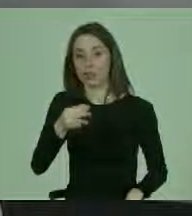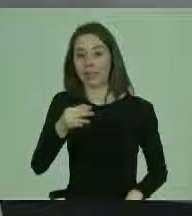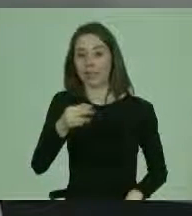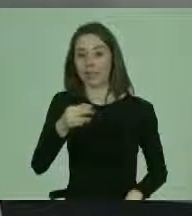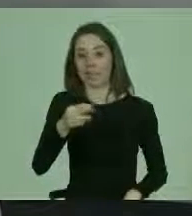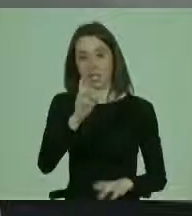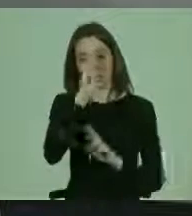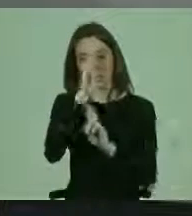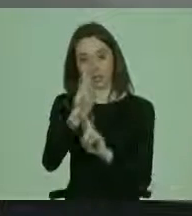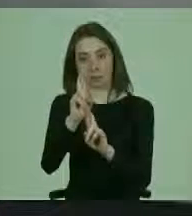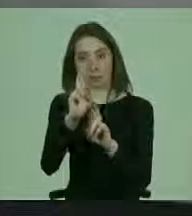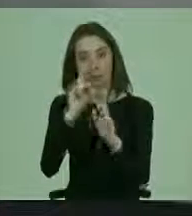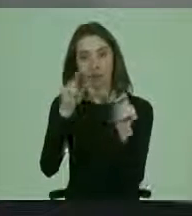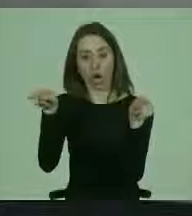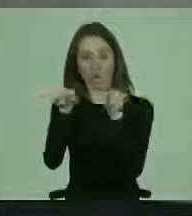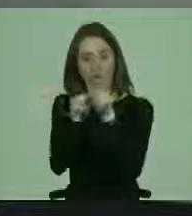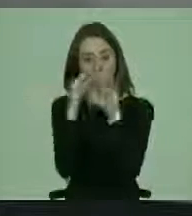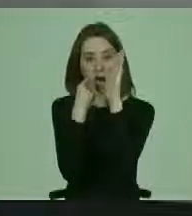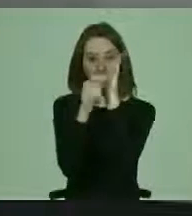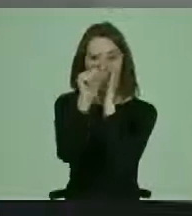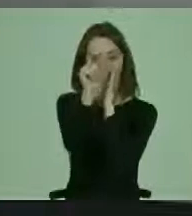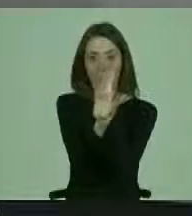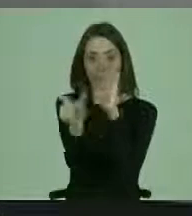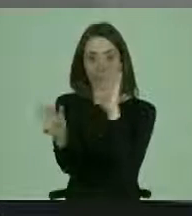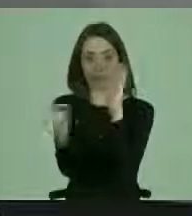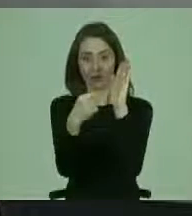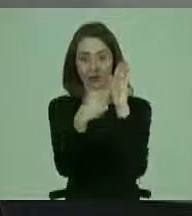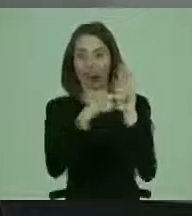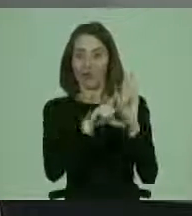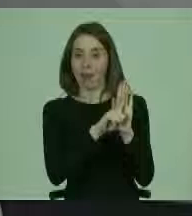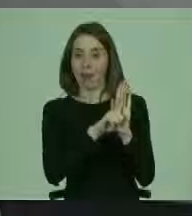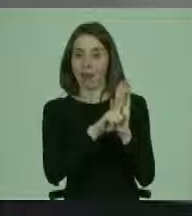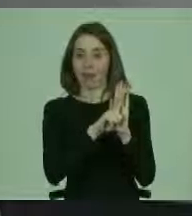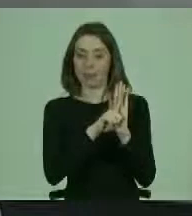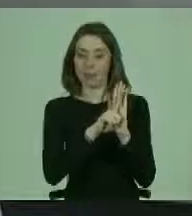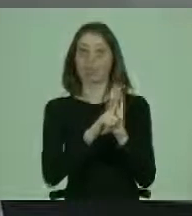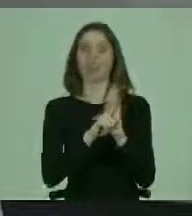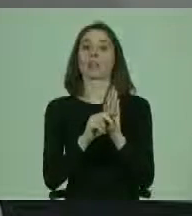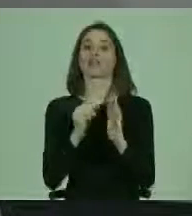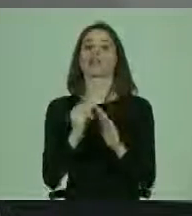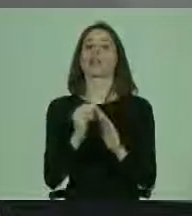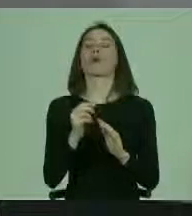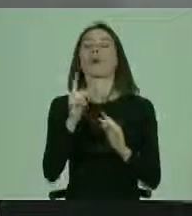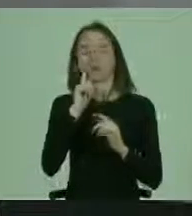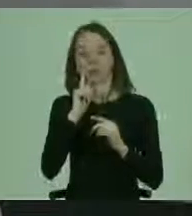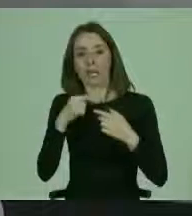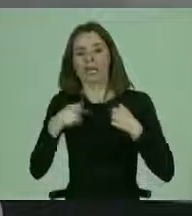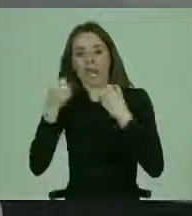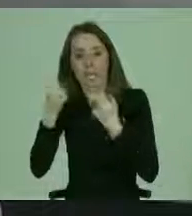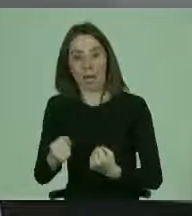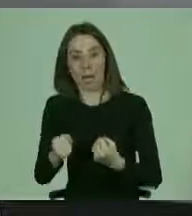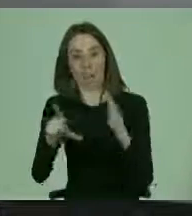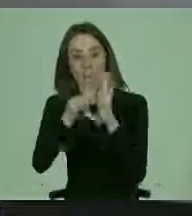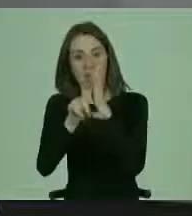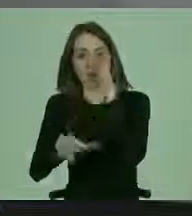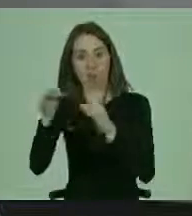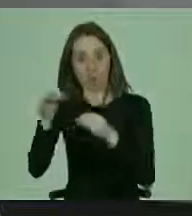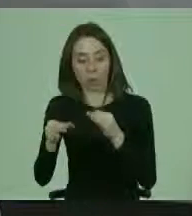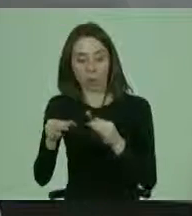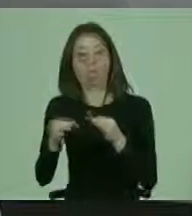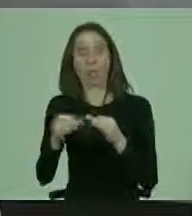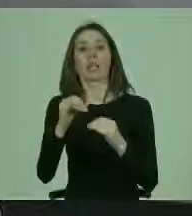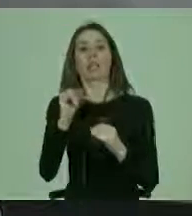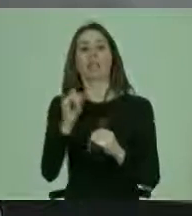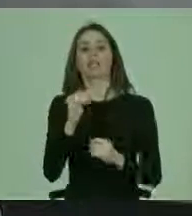respeto al igual reconocimiento de las personas ante la ley y el ejercicio de la capacidad jurídica y el ejercicio de la